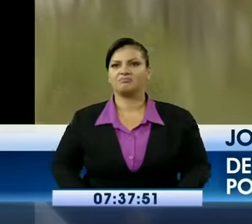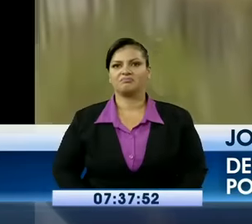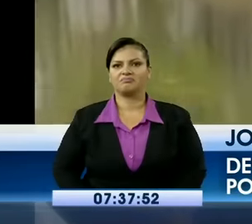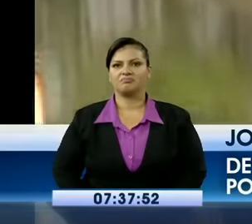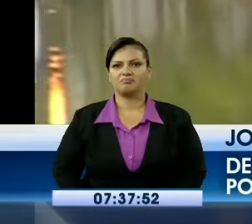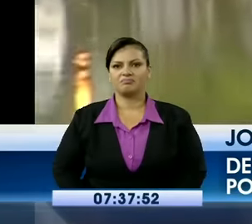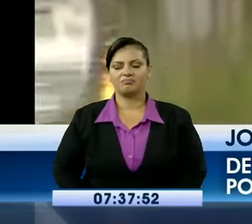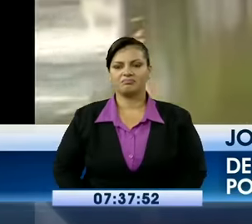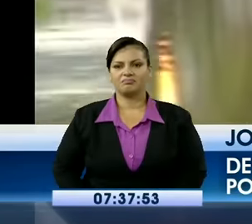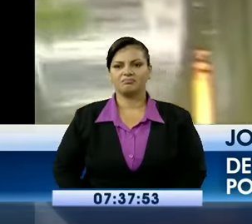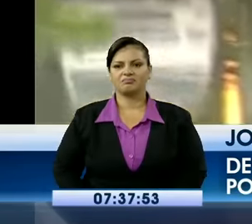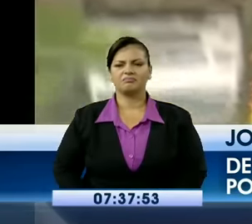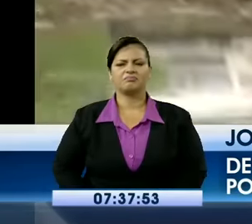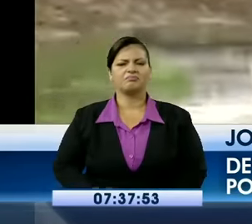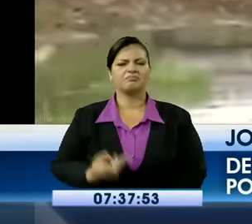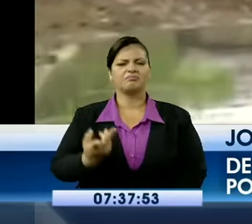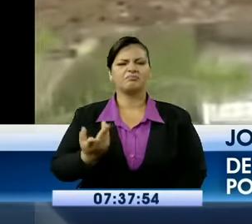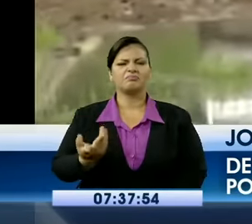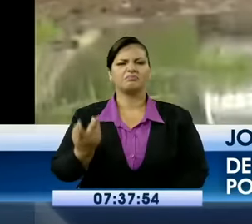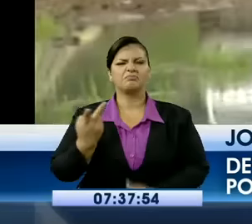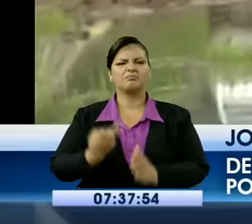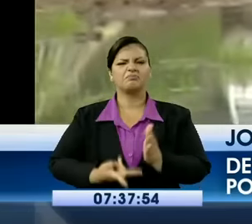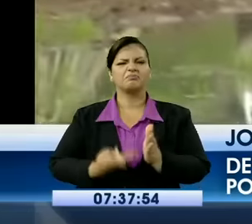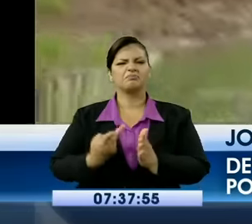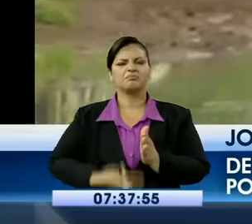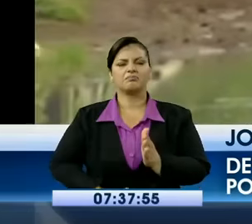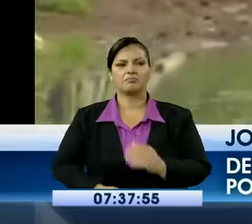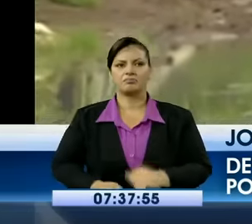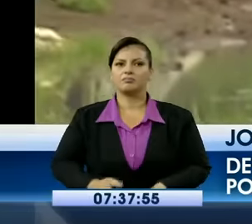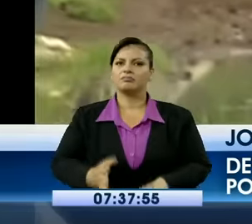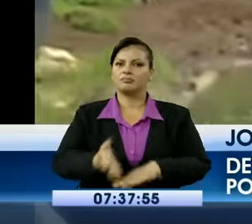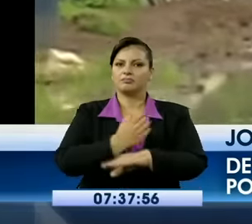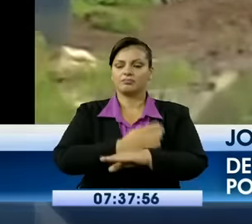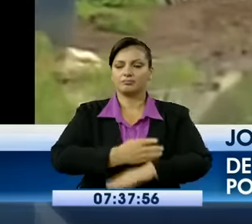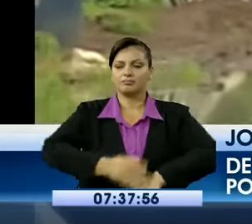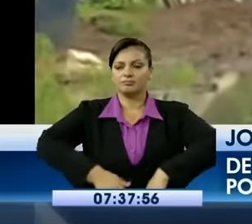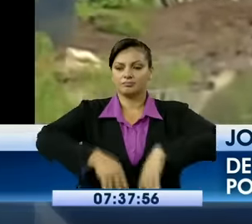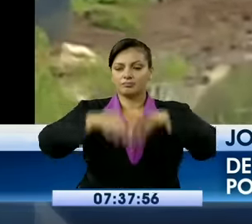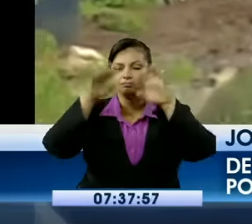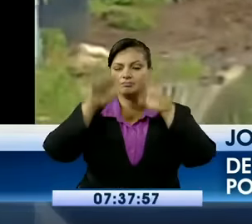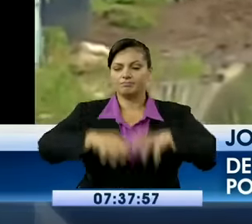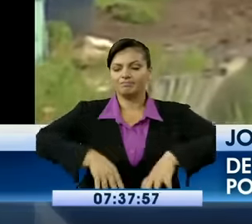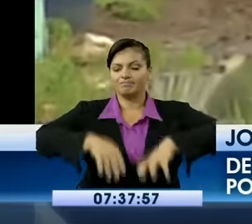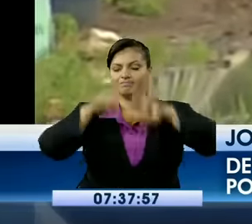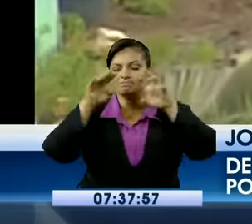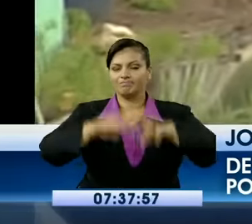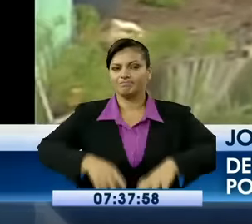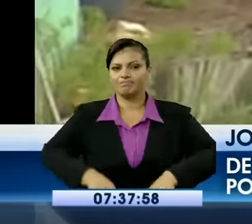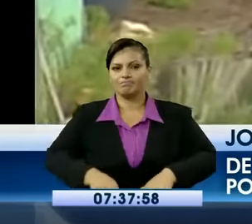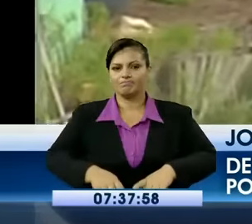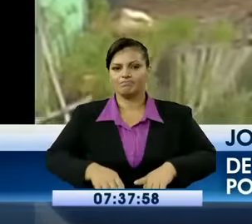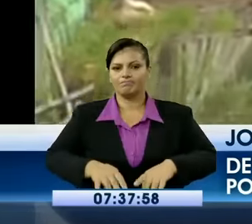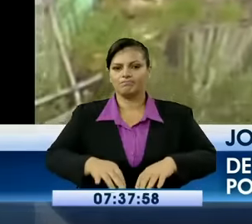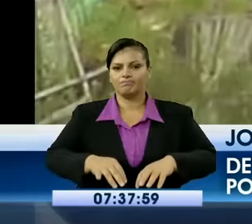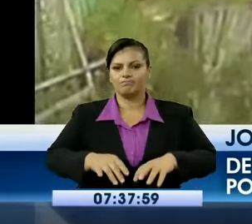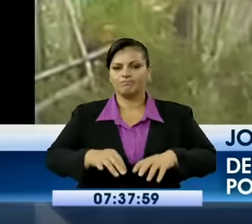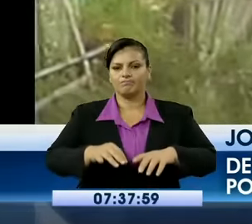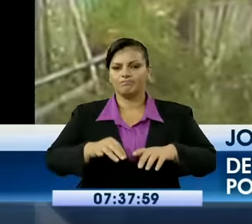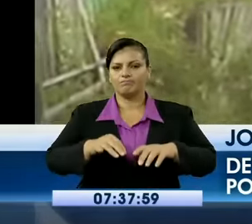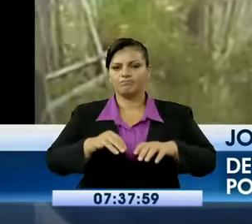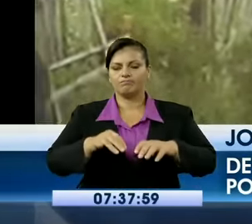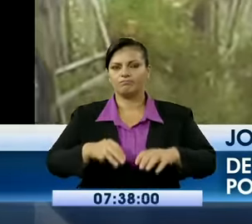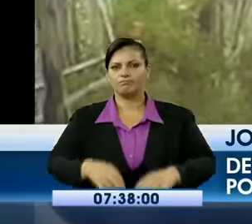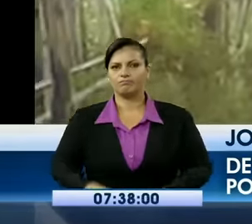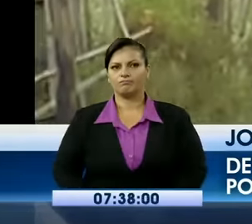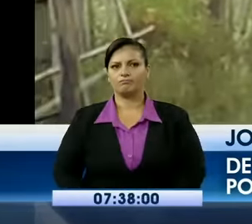¿Pero qué es lo que ha pasado? Producto de las lluvias, este sector se ha quedado inundado. Ahora, ojo, ¿qué es lo que